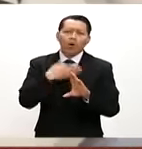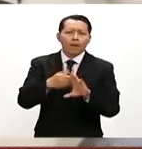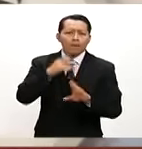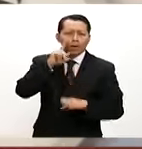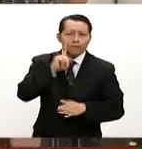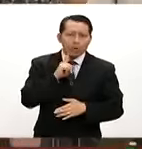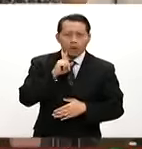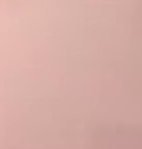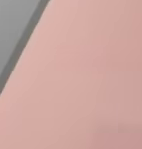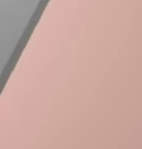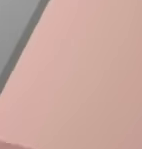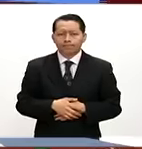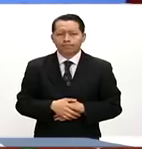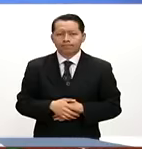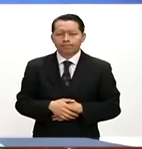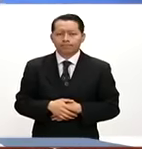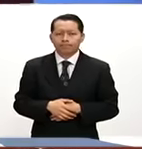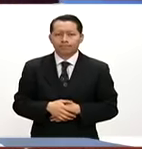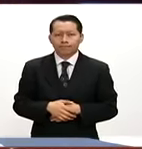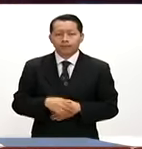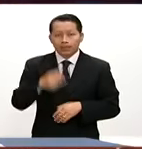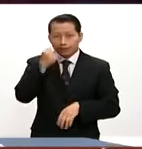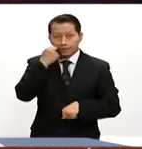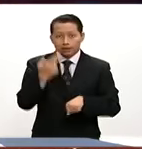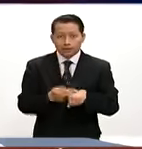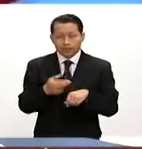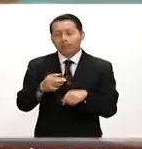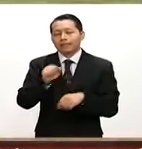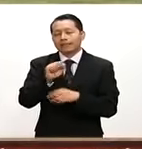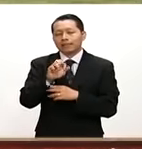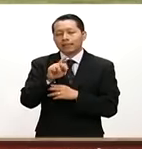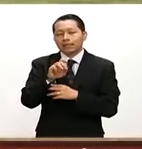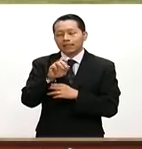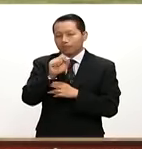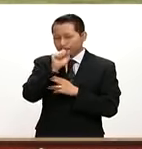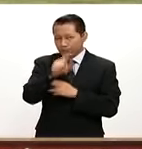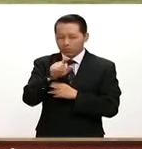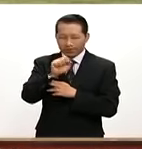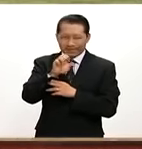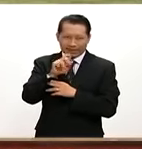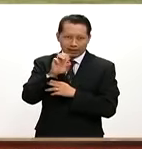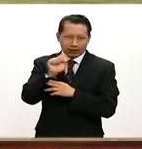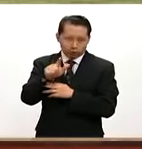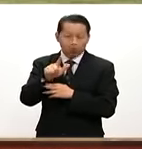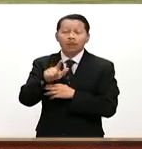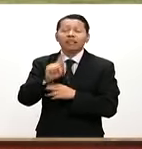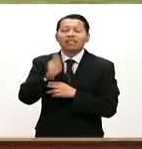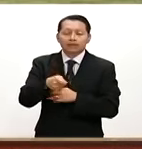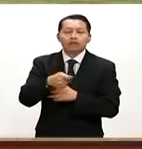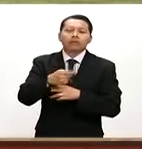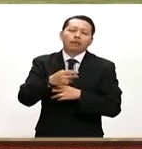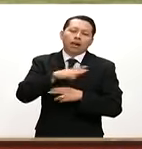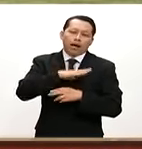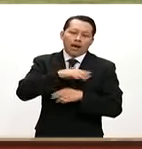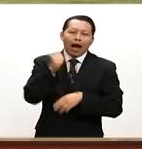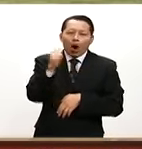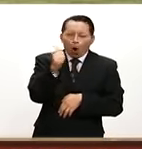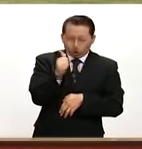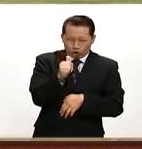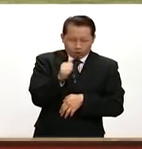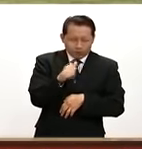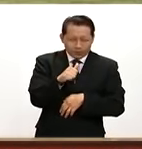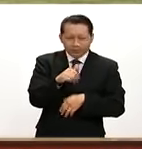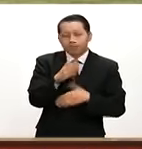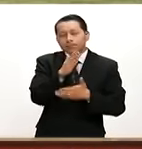las mujeres. El secretario de Desarrollo Social, José Antonio Medi, informó que en la segunda quincena de agosto la canasta básica disminuyó por